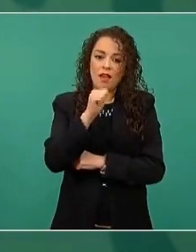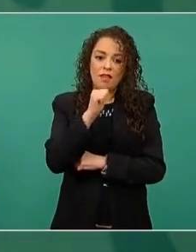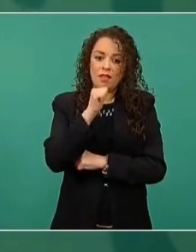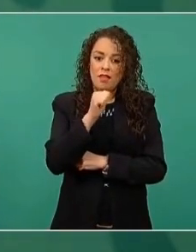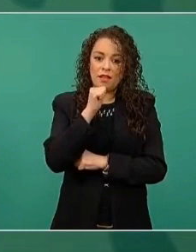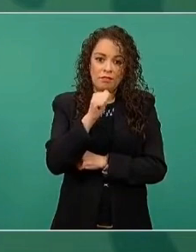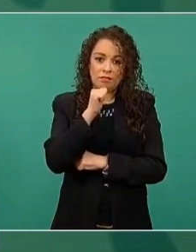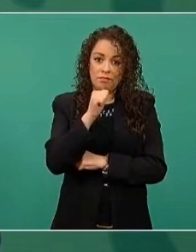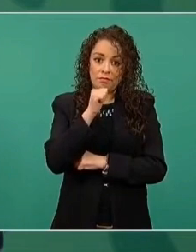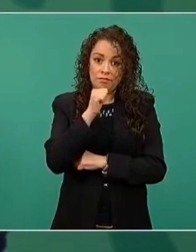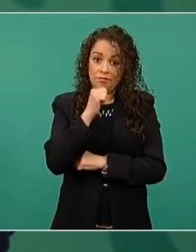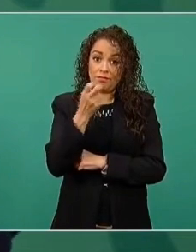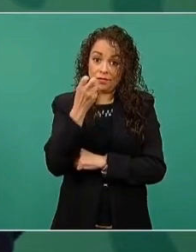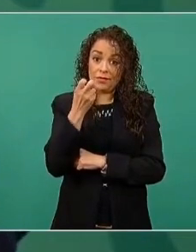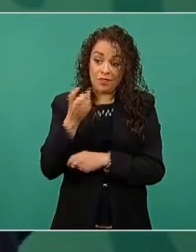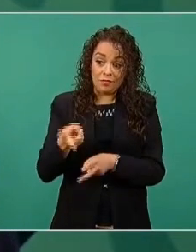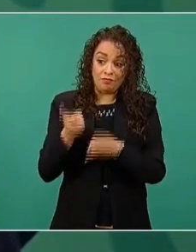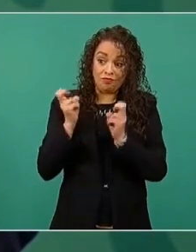piquete de ojo.